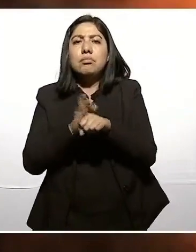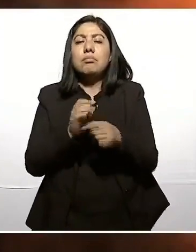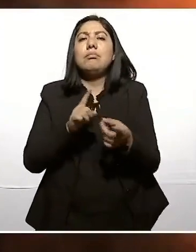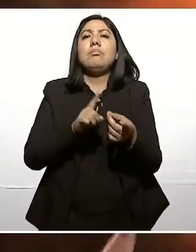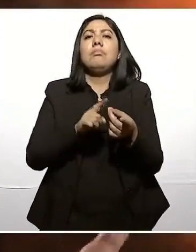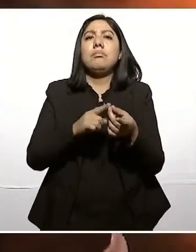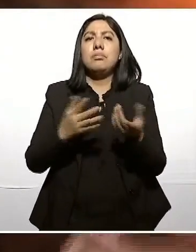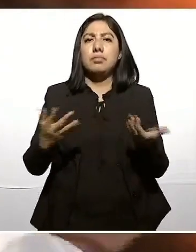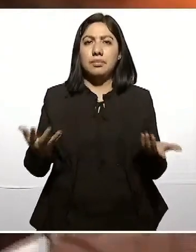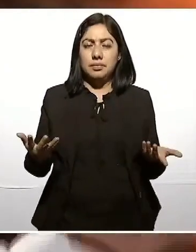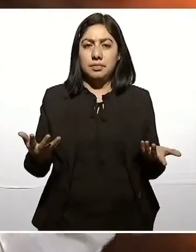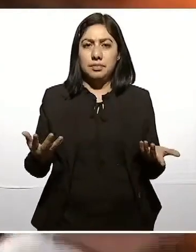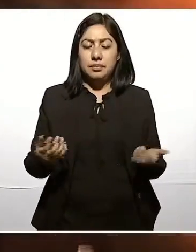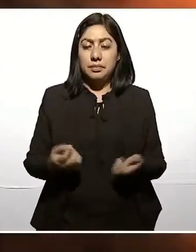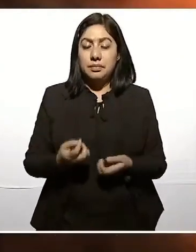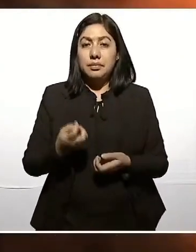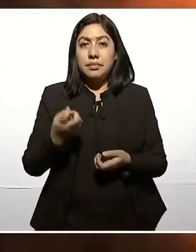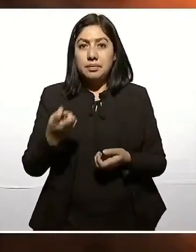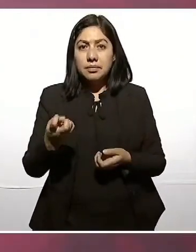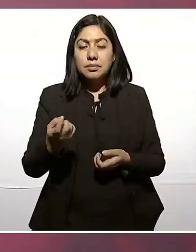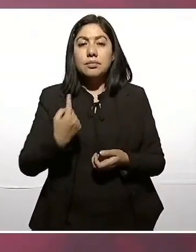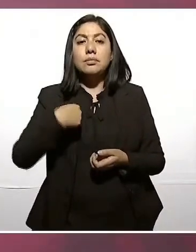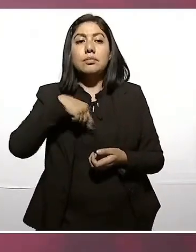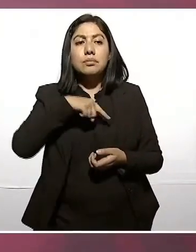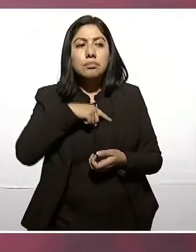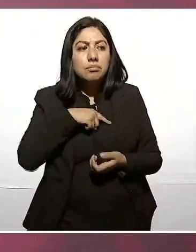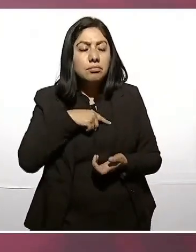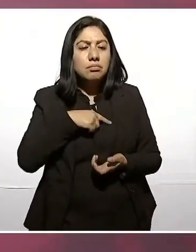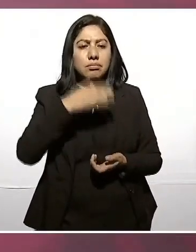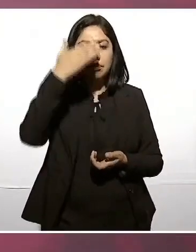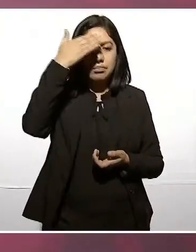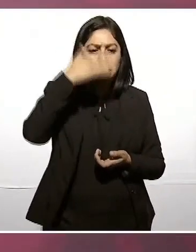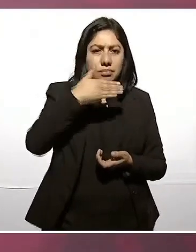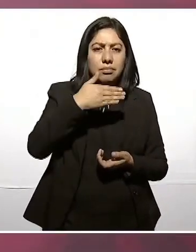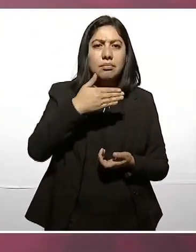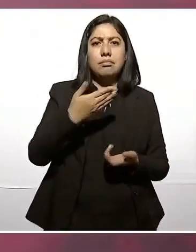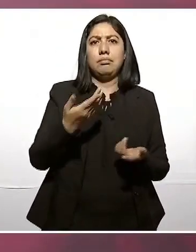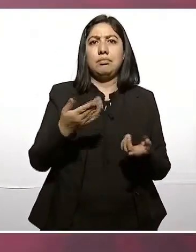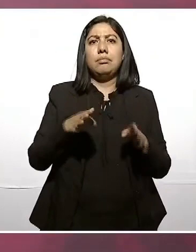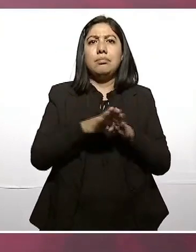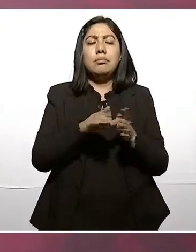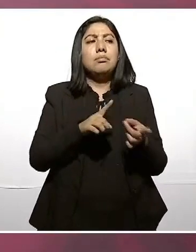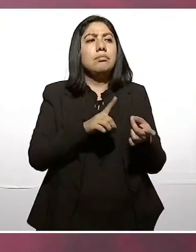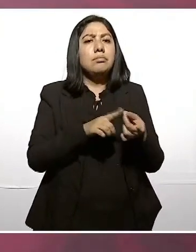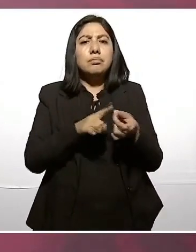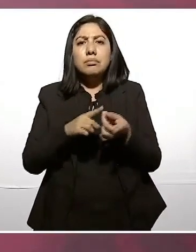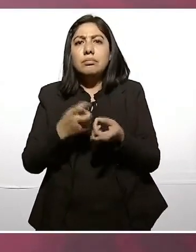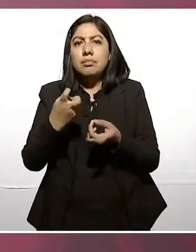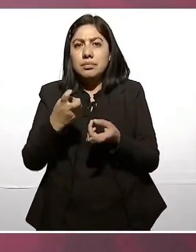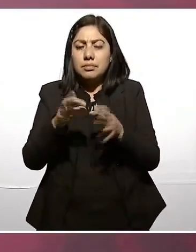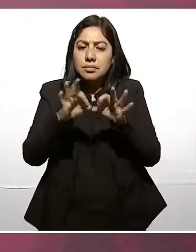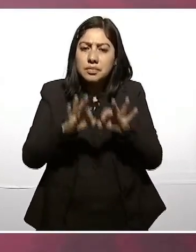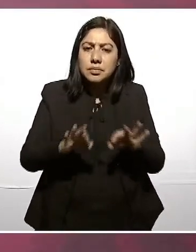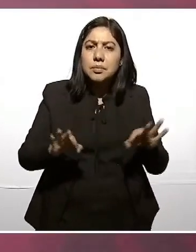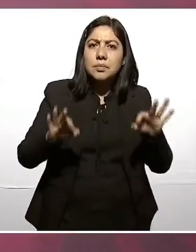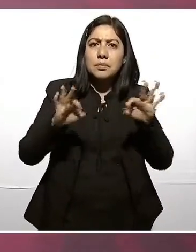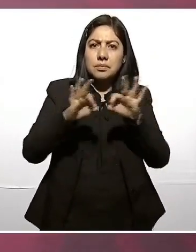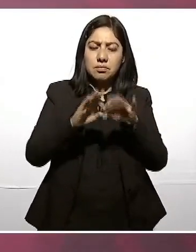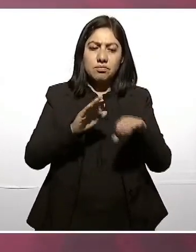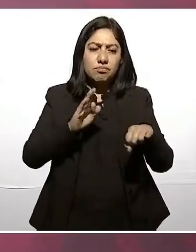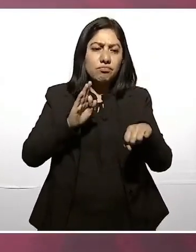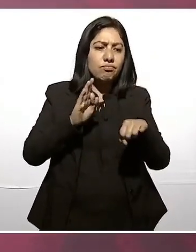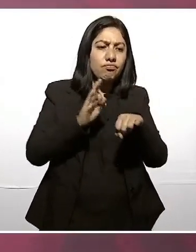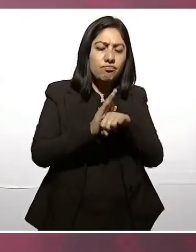¿De dónde más vamos a saber la importancia que tiene la lucha por la justicia?